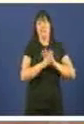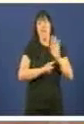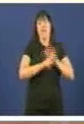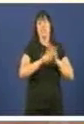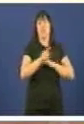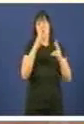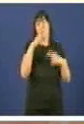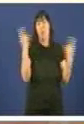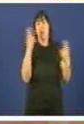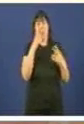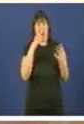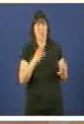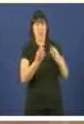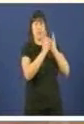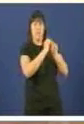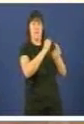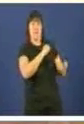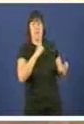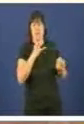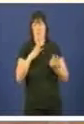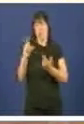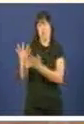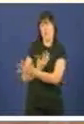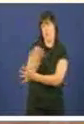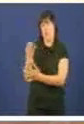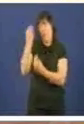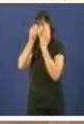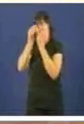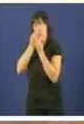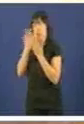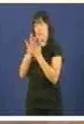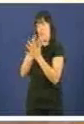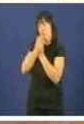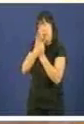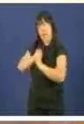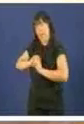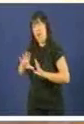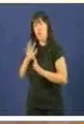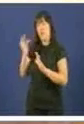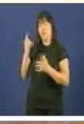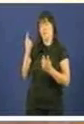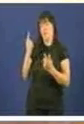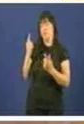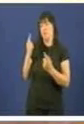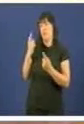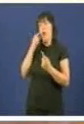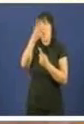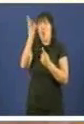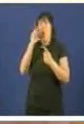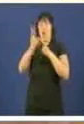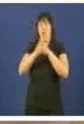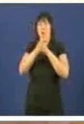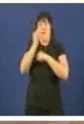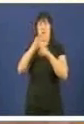de forma pública. Espero que vostedes me dé unha explicación razonable e unha explicación aquí que hai alcaldes, hai medios de comunicación